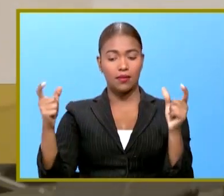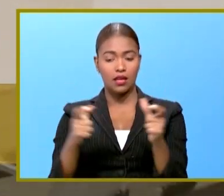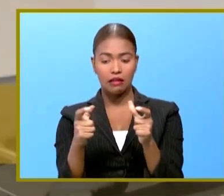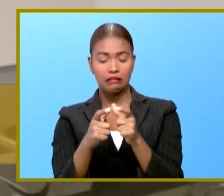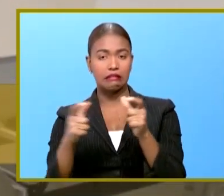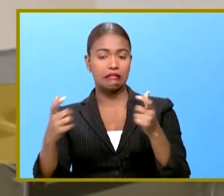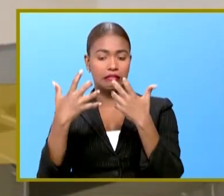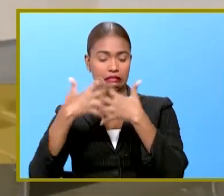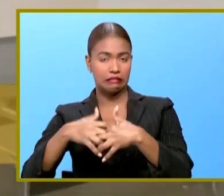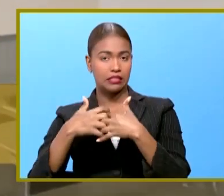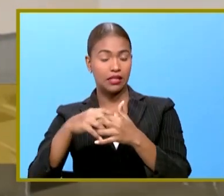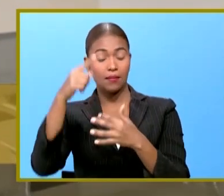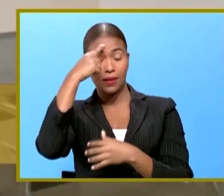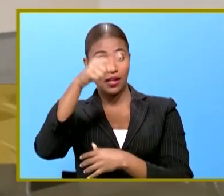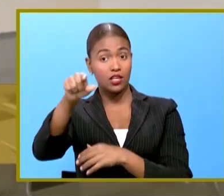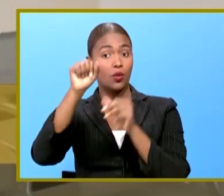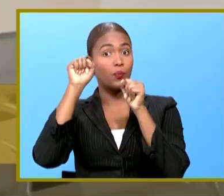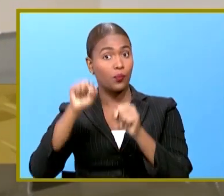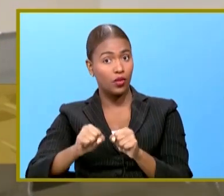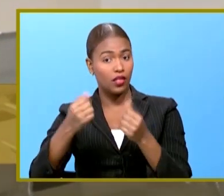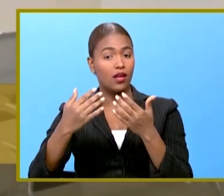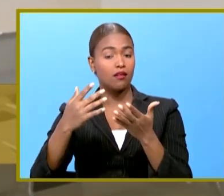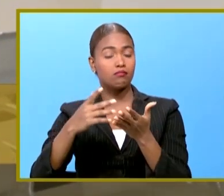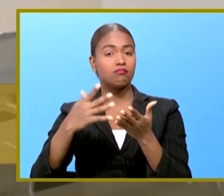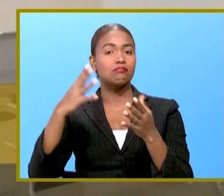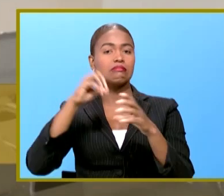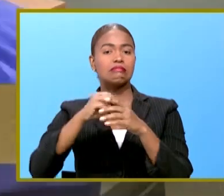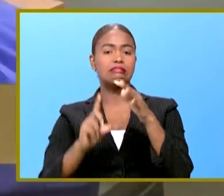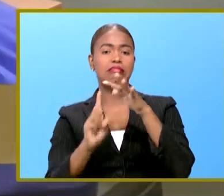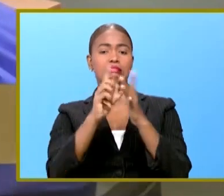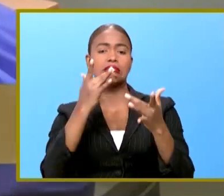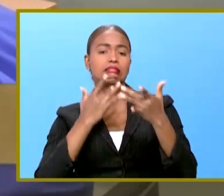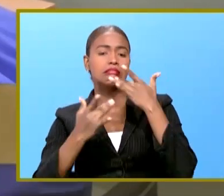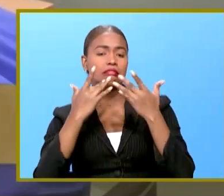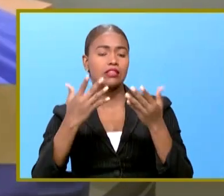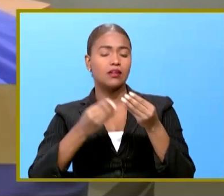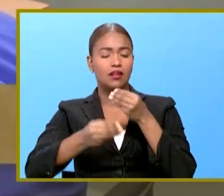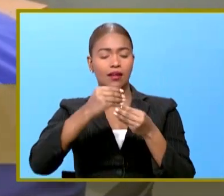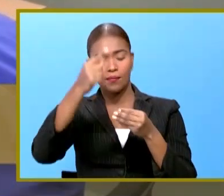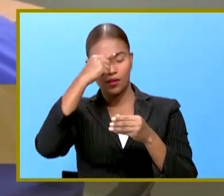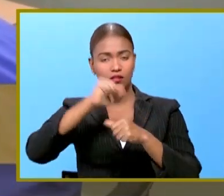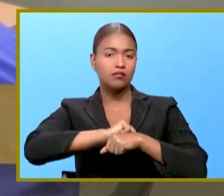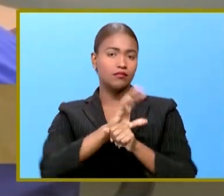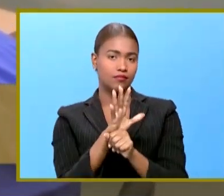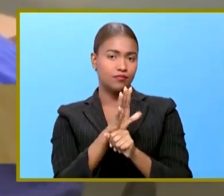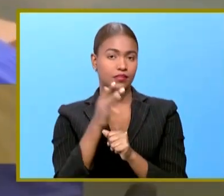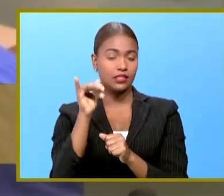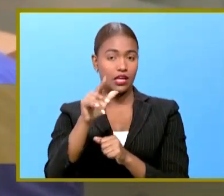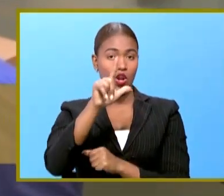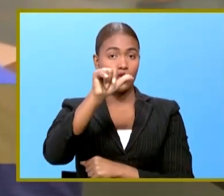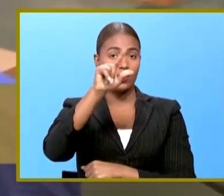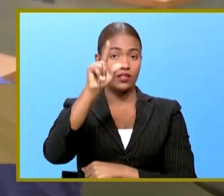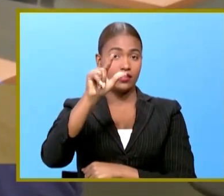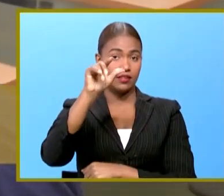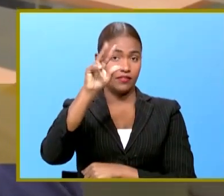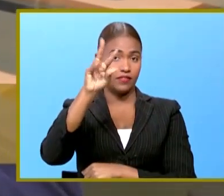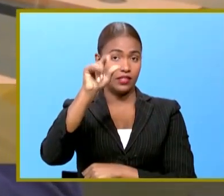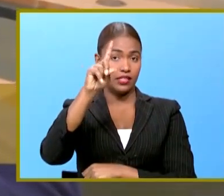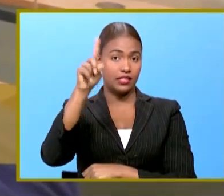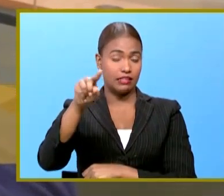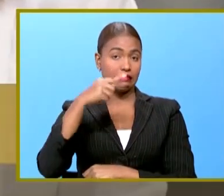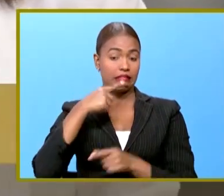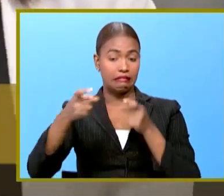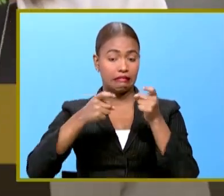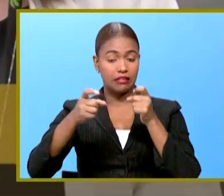y medianas empresas para que puedan sobrepasar la crisis económica creada por el coronavirus Luis Valdés aseguró que en la